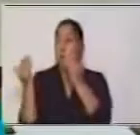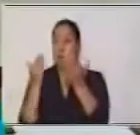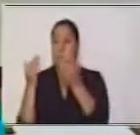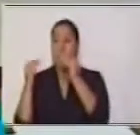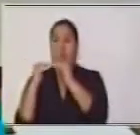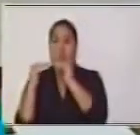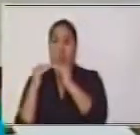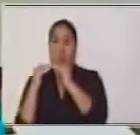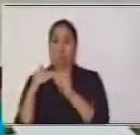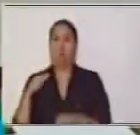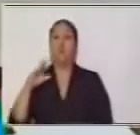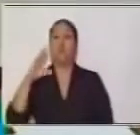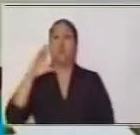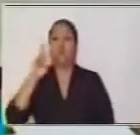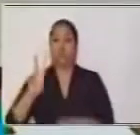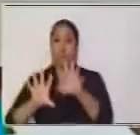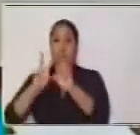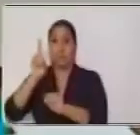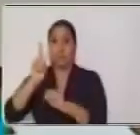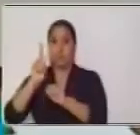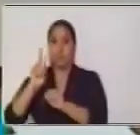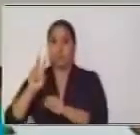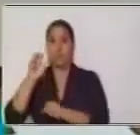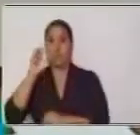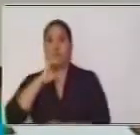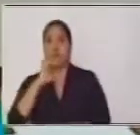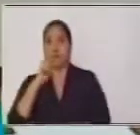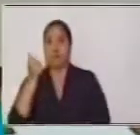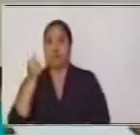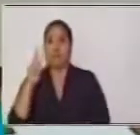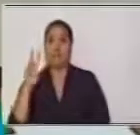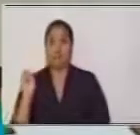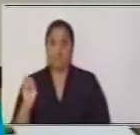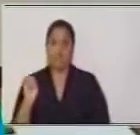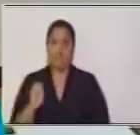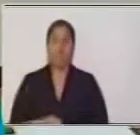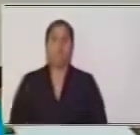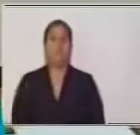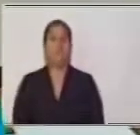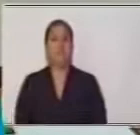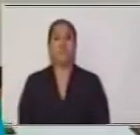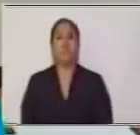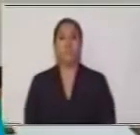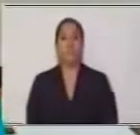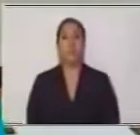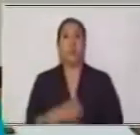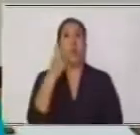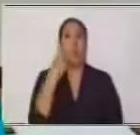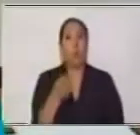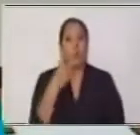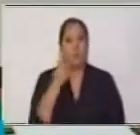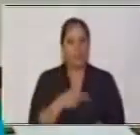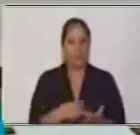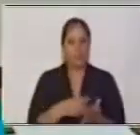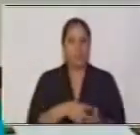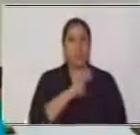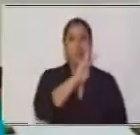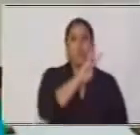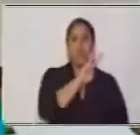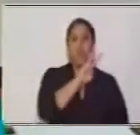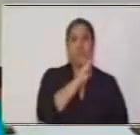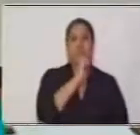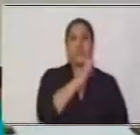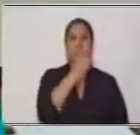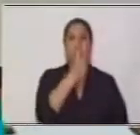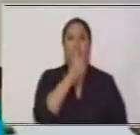¿cómo? Doce es A veinte. ¿Sí? Una vez más, si tú quieres. Tres es